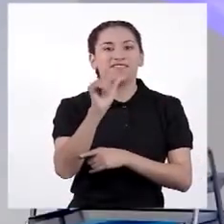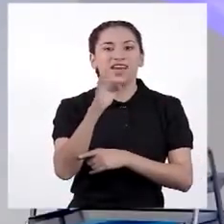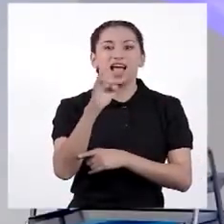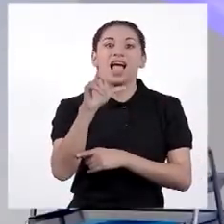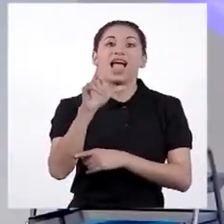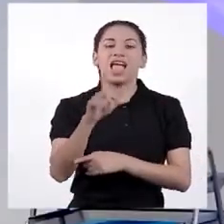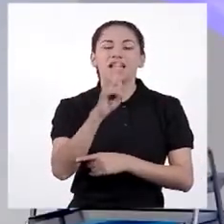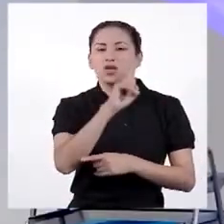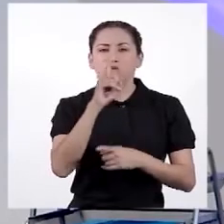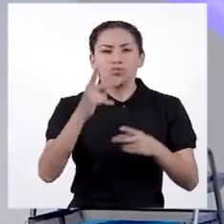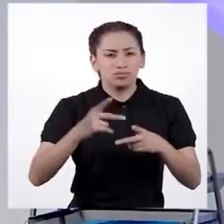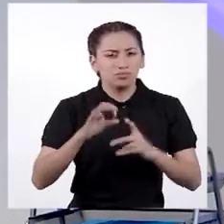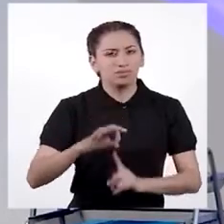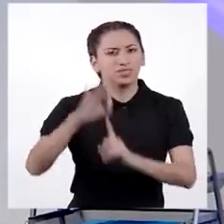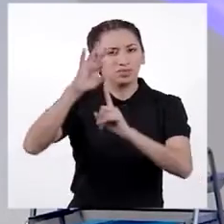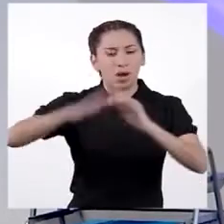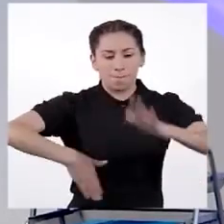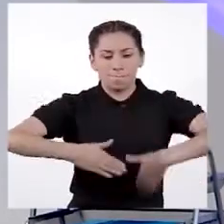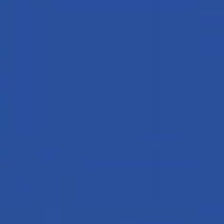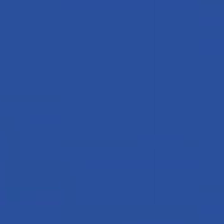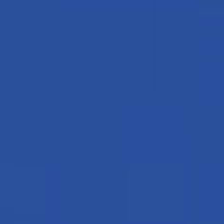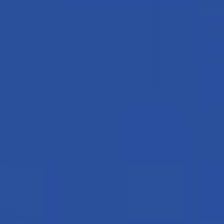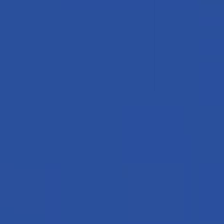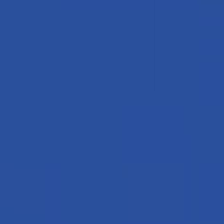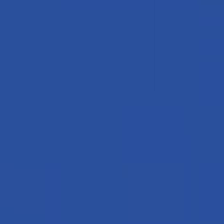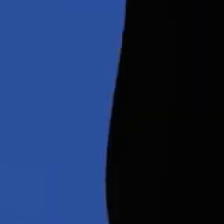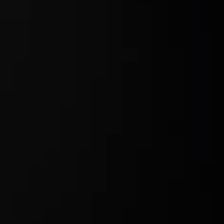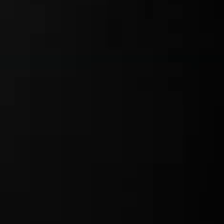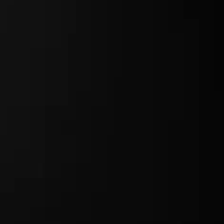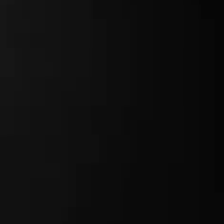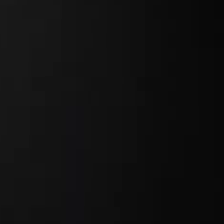Cruz, uno de los principales difusores del Cajón Peruano.